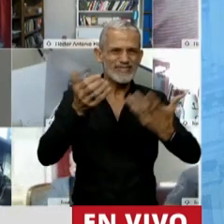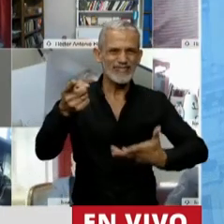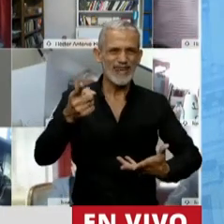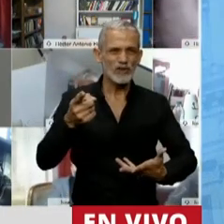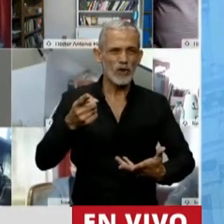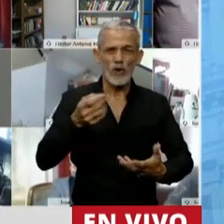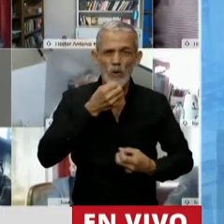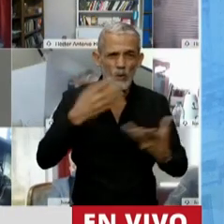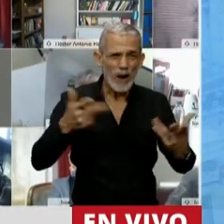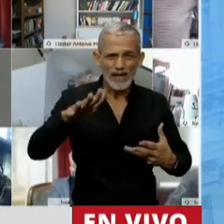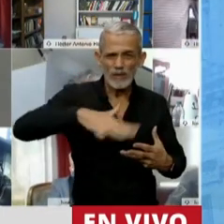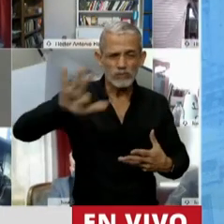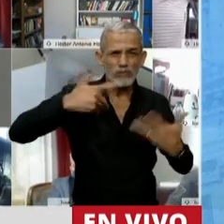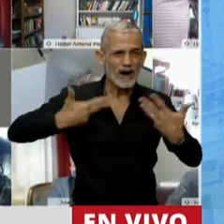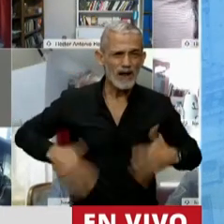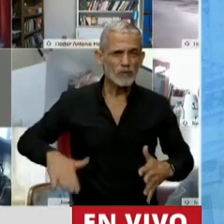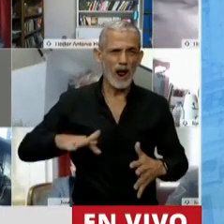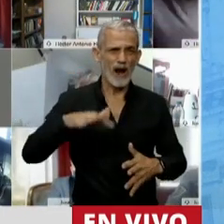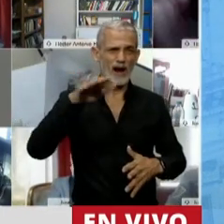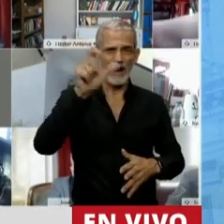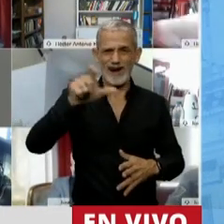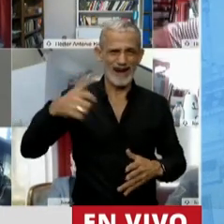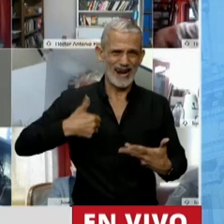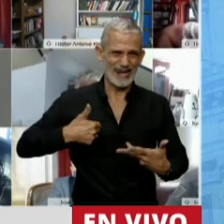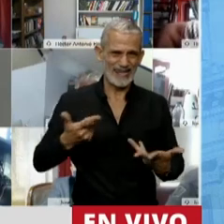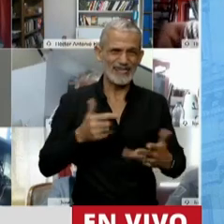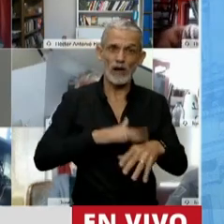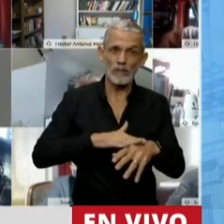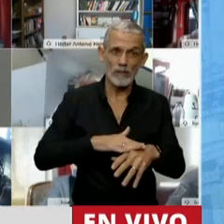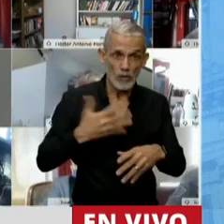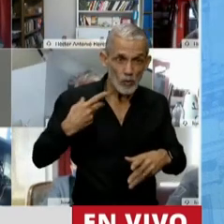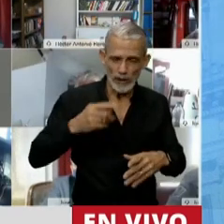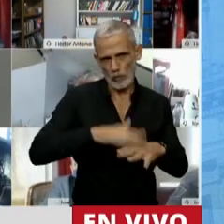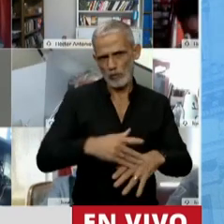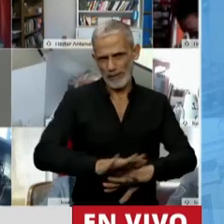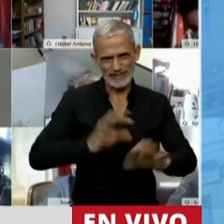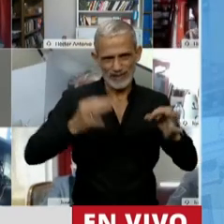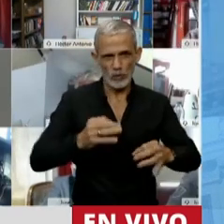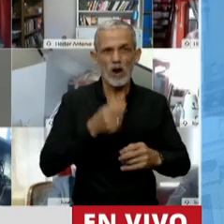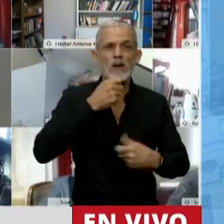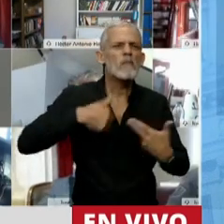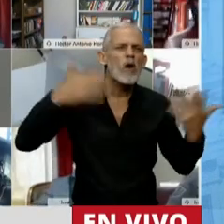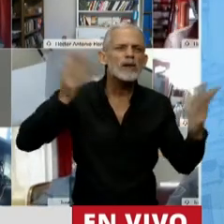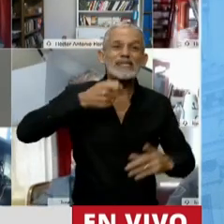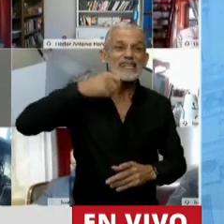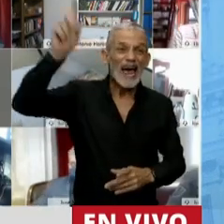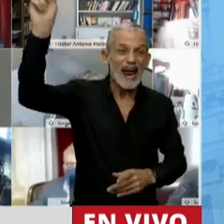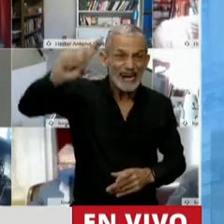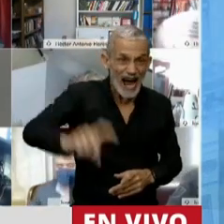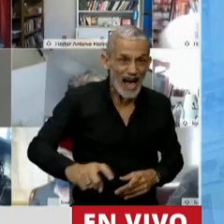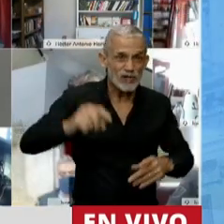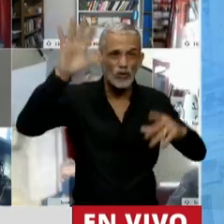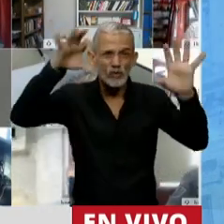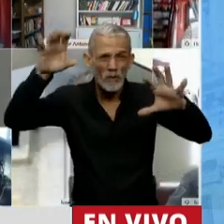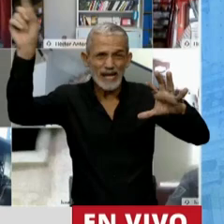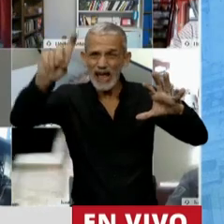ocurren en cualquier ámbito natural de nuestro país. No importa, Presidente, si fue un rayo, no importa si